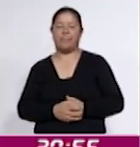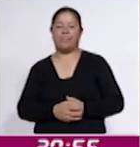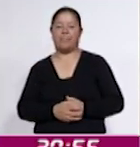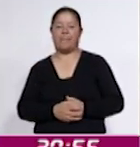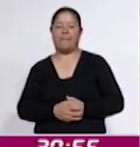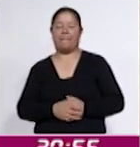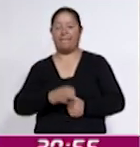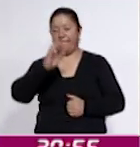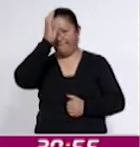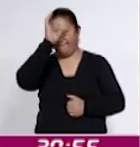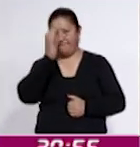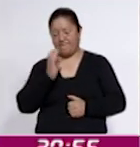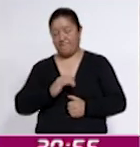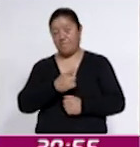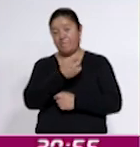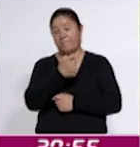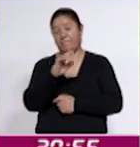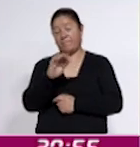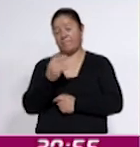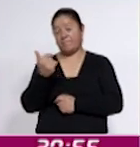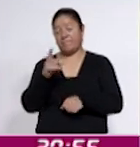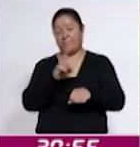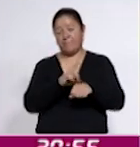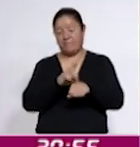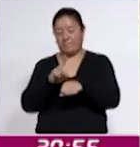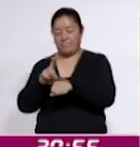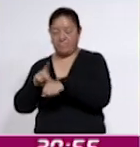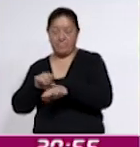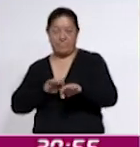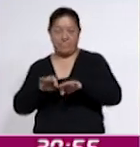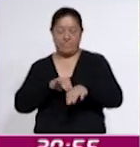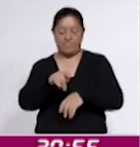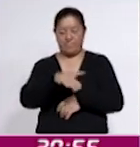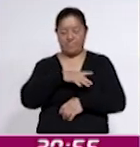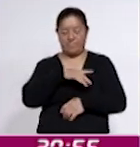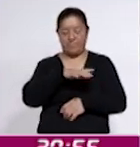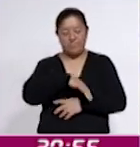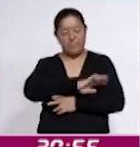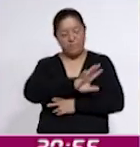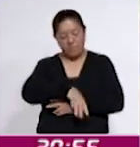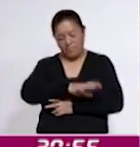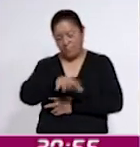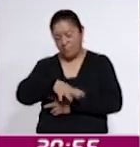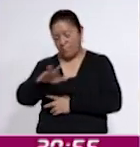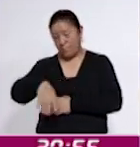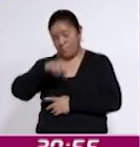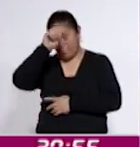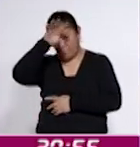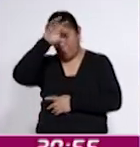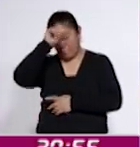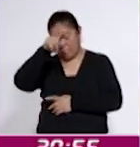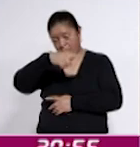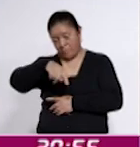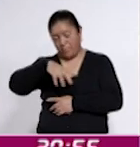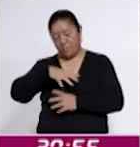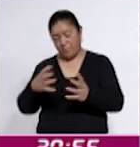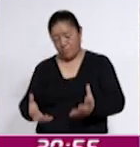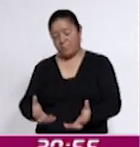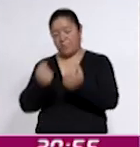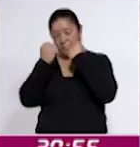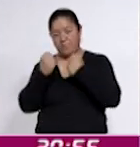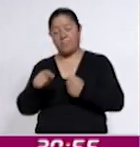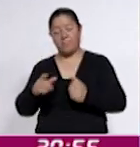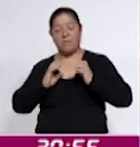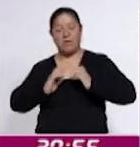En Coahuila, luego de 147 días de trabajos de la segunda fase de labores de búsqueda subterránea, autoridades recuperaron el cuerpo del